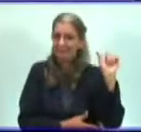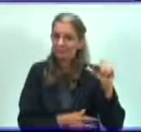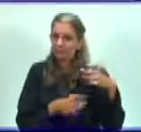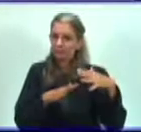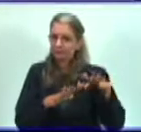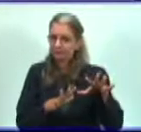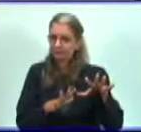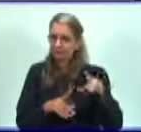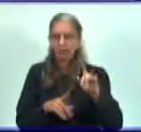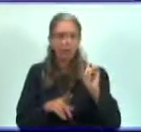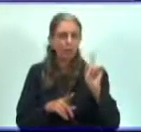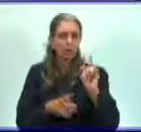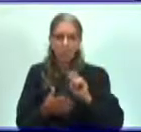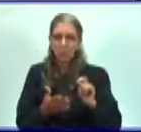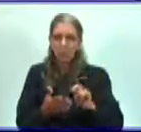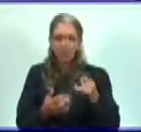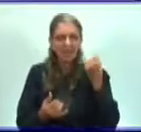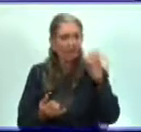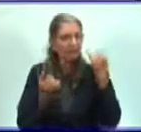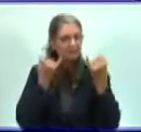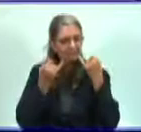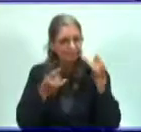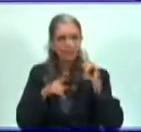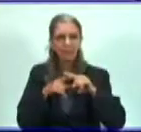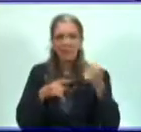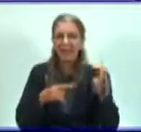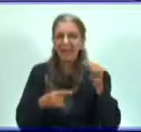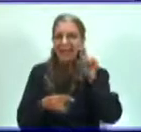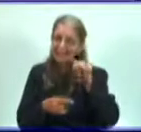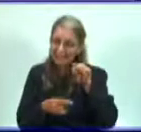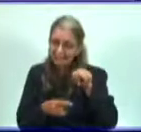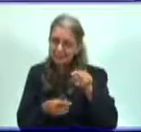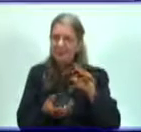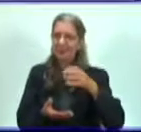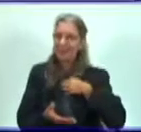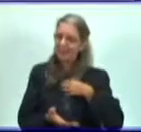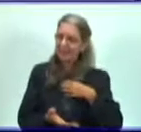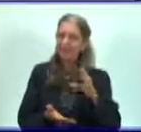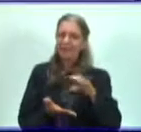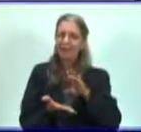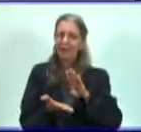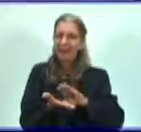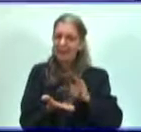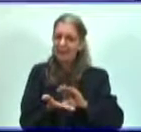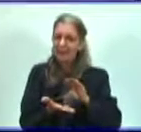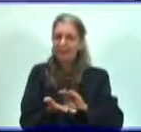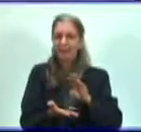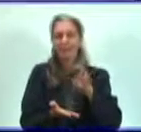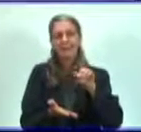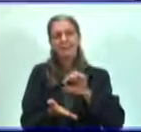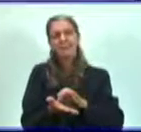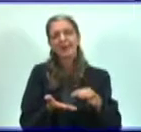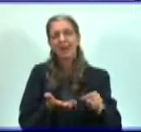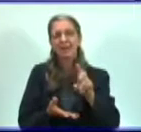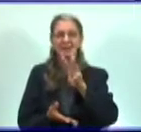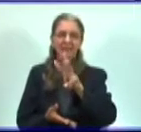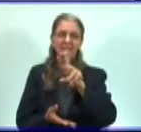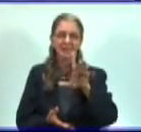copies, identifica, repito, en la página 35 de tu libro de texto.